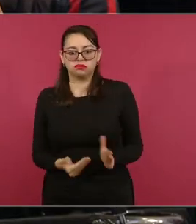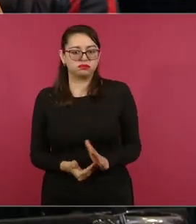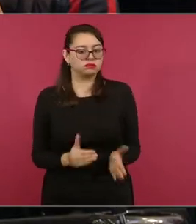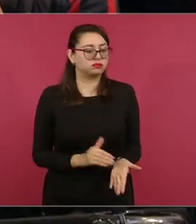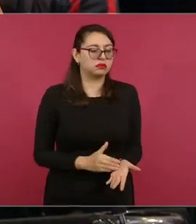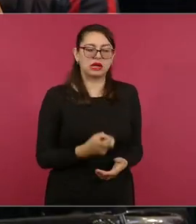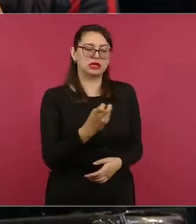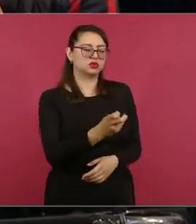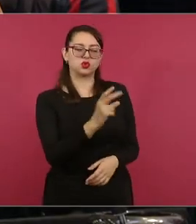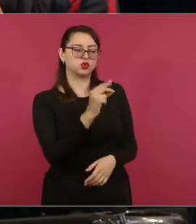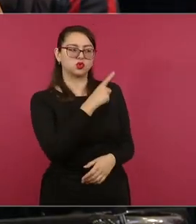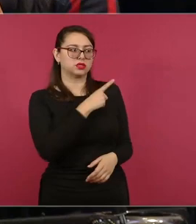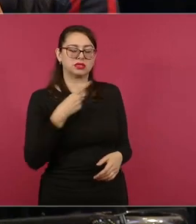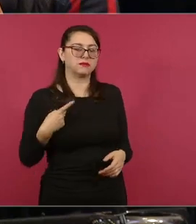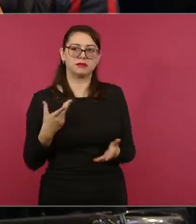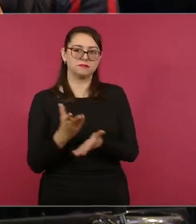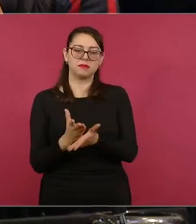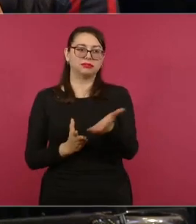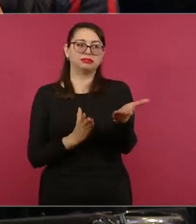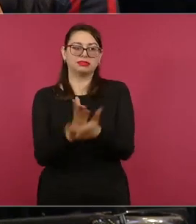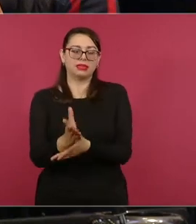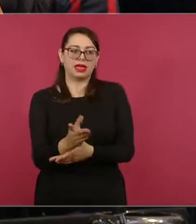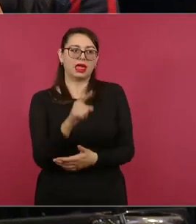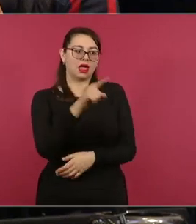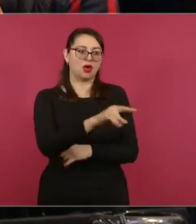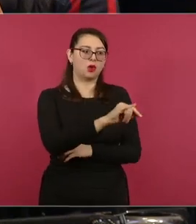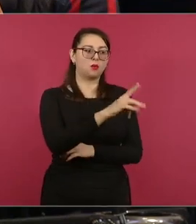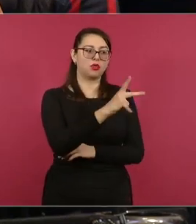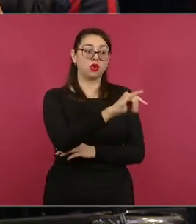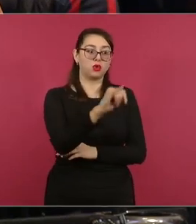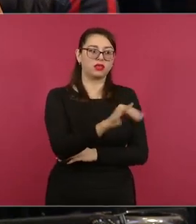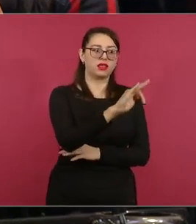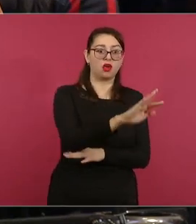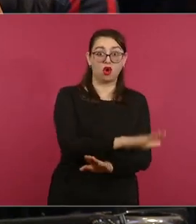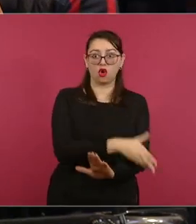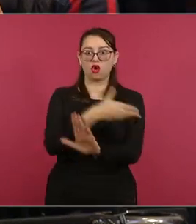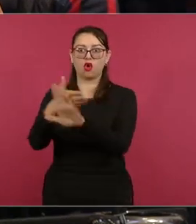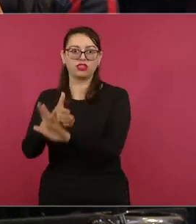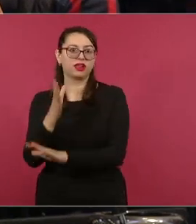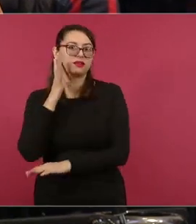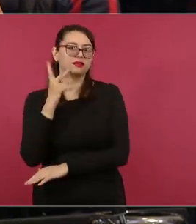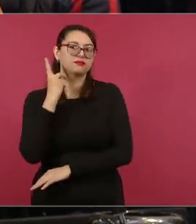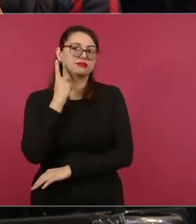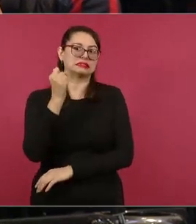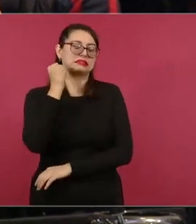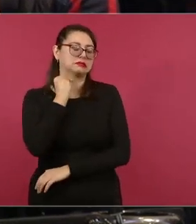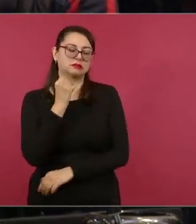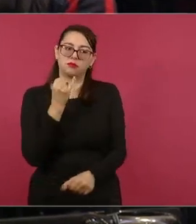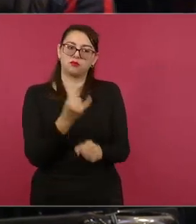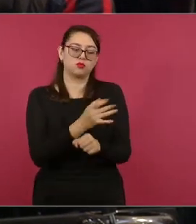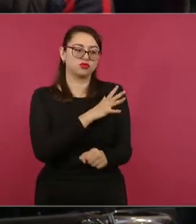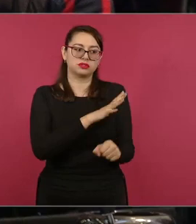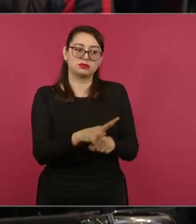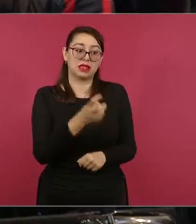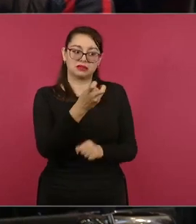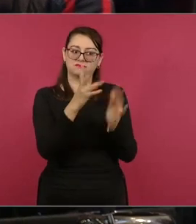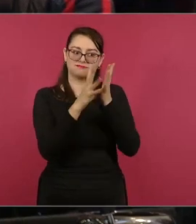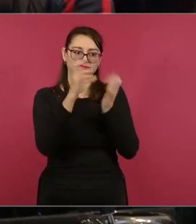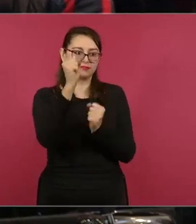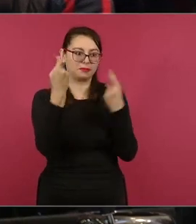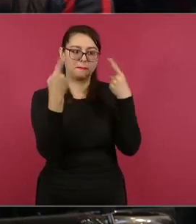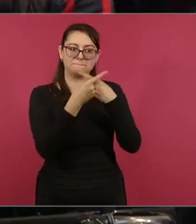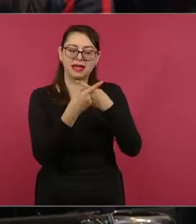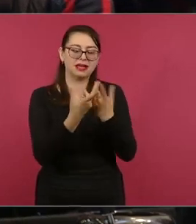que se están aprobando o reformas que se están aprobando en el Congreso. En este caso, indican que no se